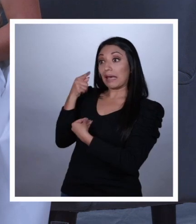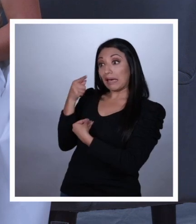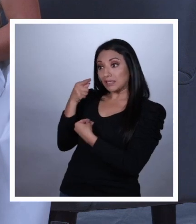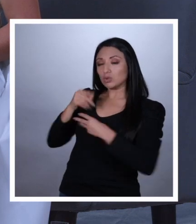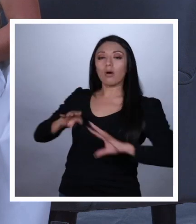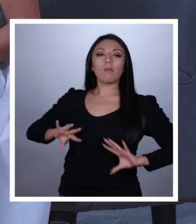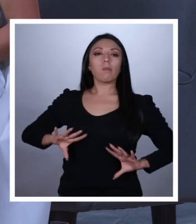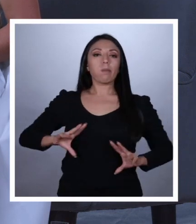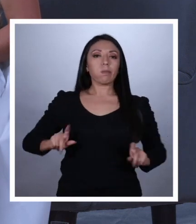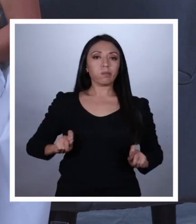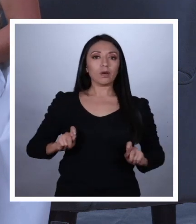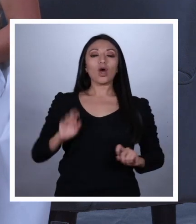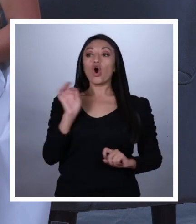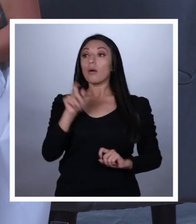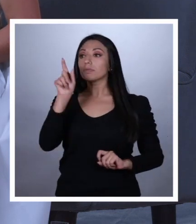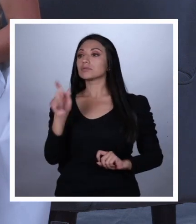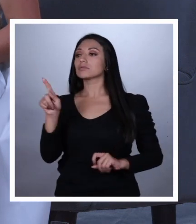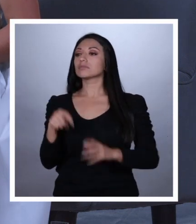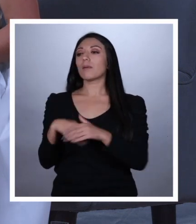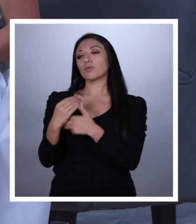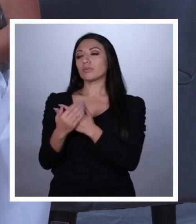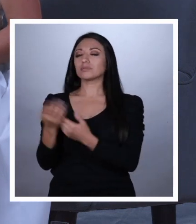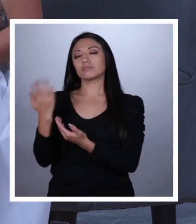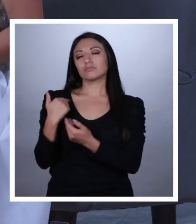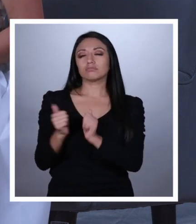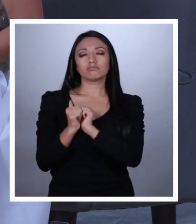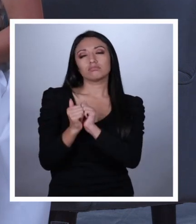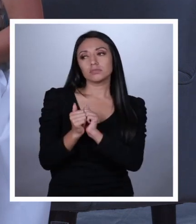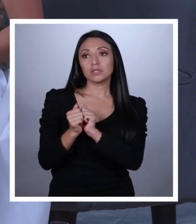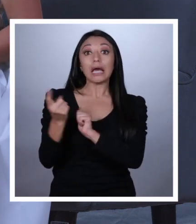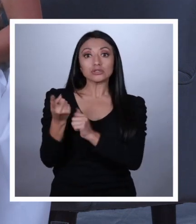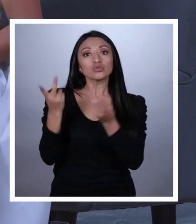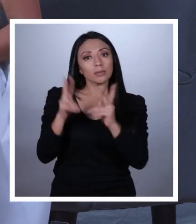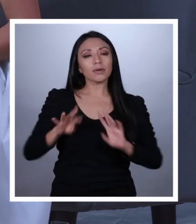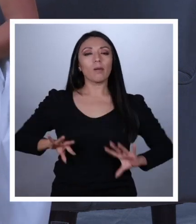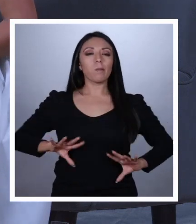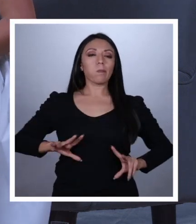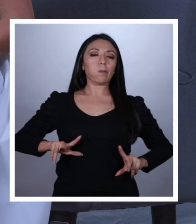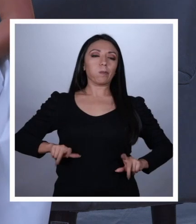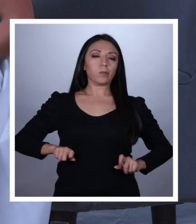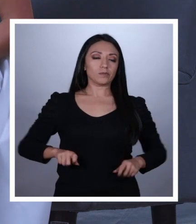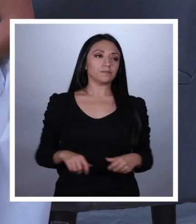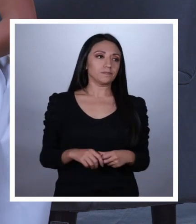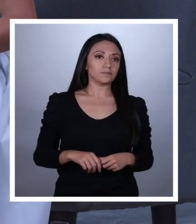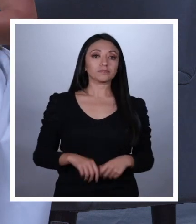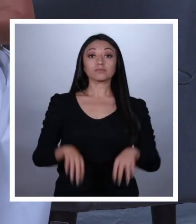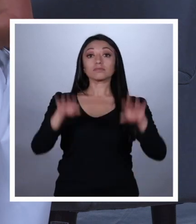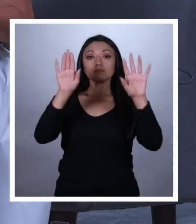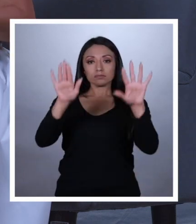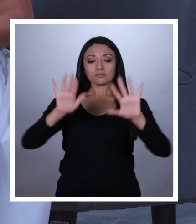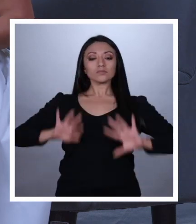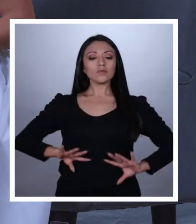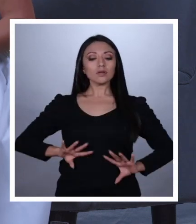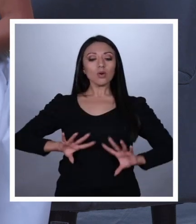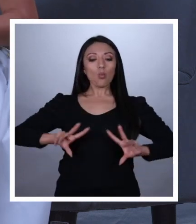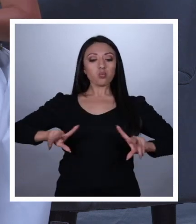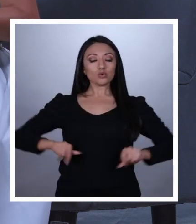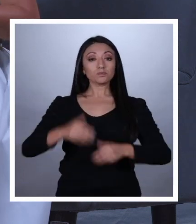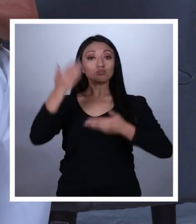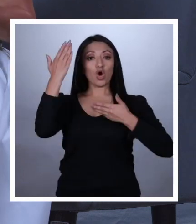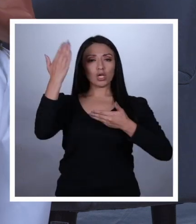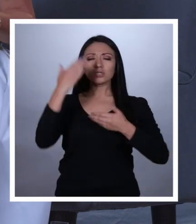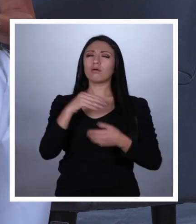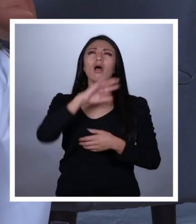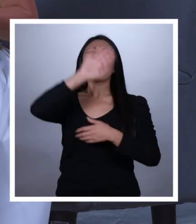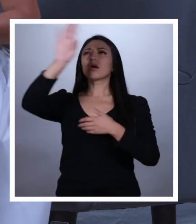aprovecharse de otra persona, también es corrupción. Ahora, la corrupción política está